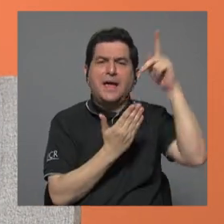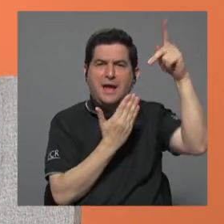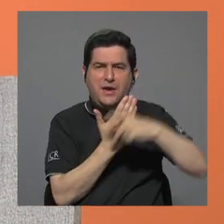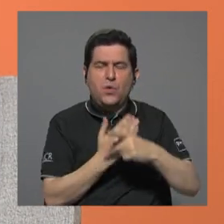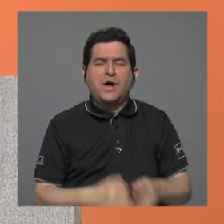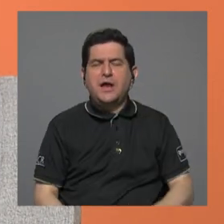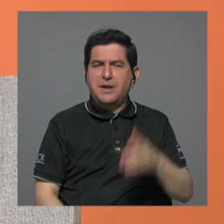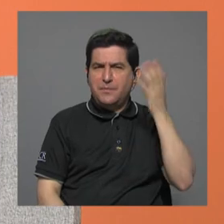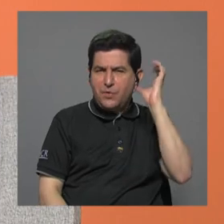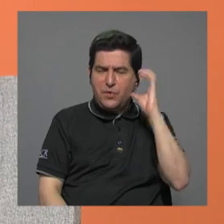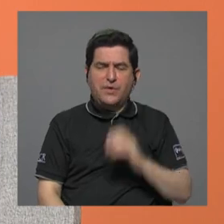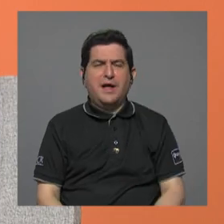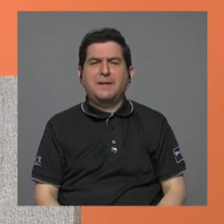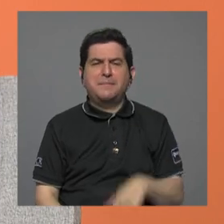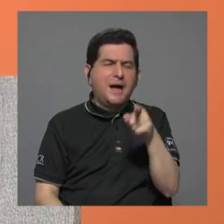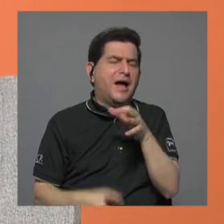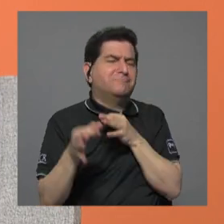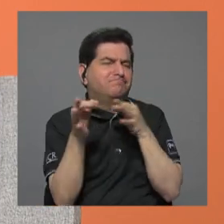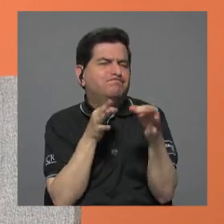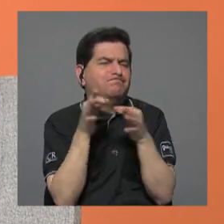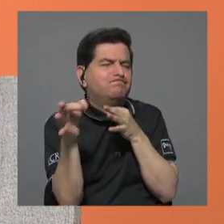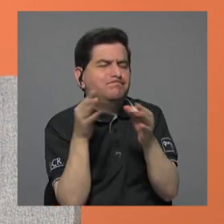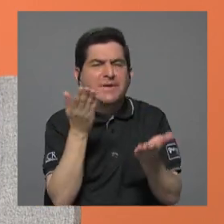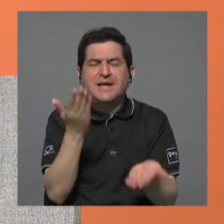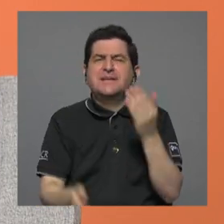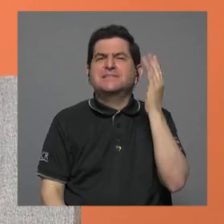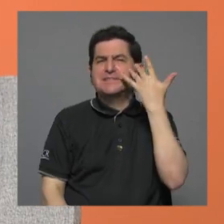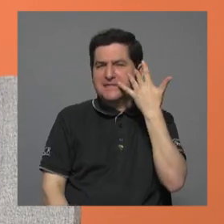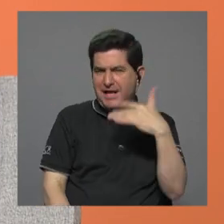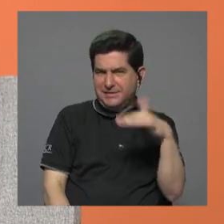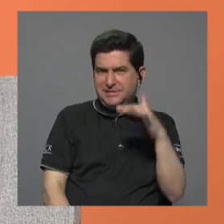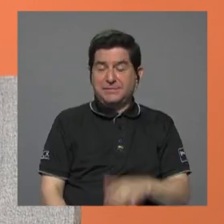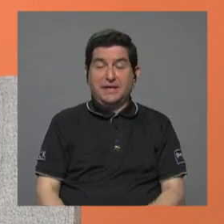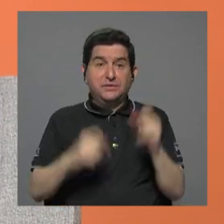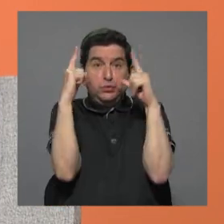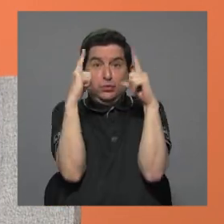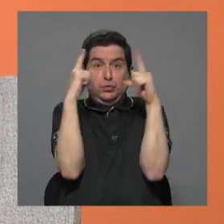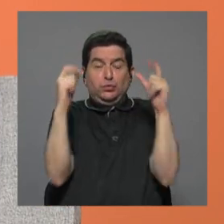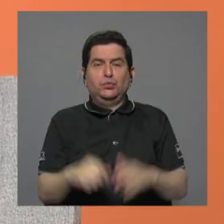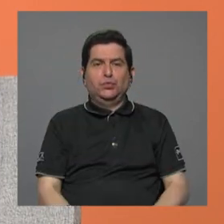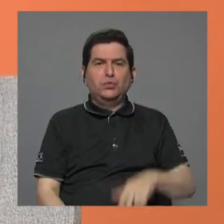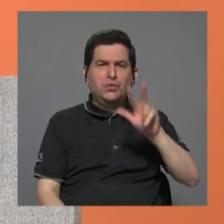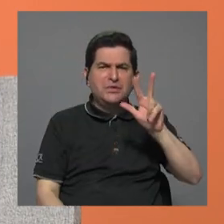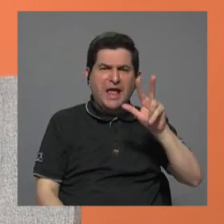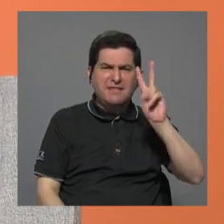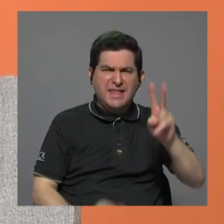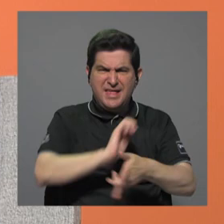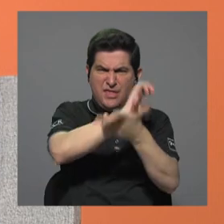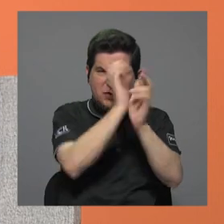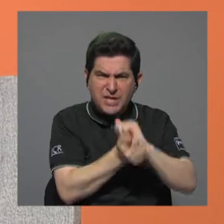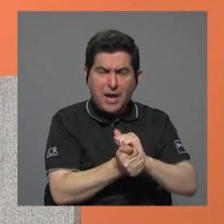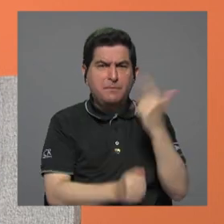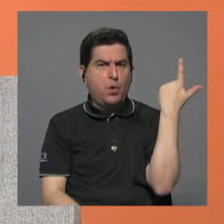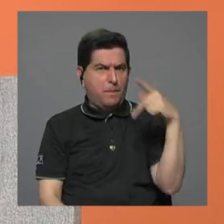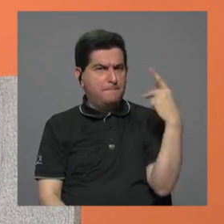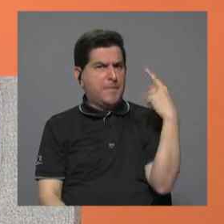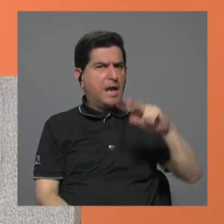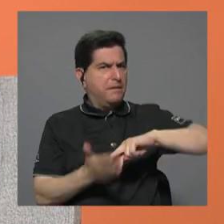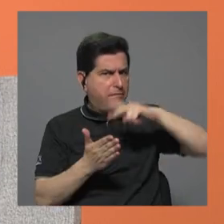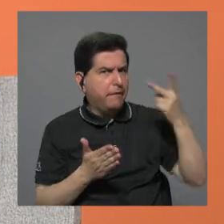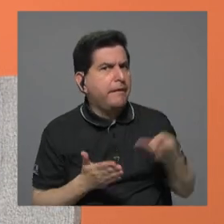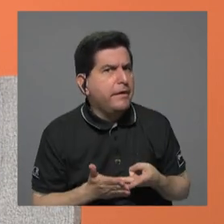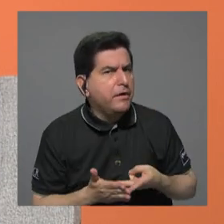interferencia lo conversamos, claro, que de pronto suena muy alarmante, 32 mutaciones, esto es peligroso. Y